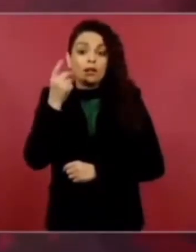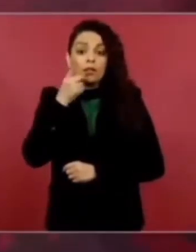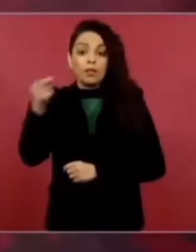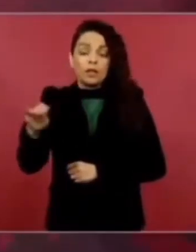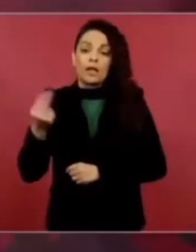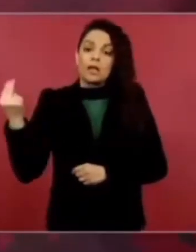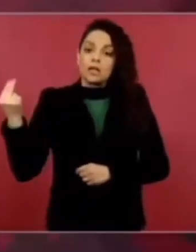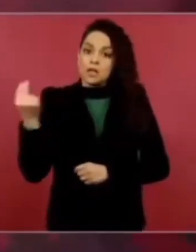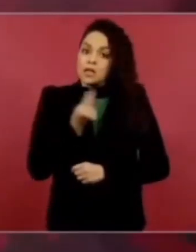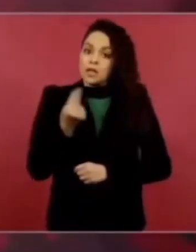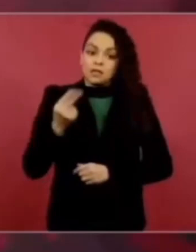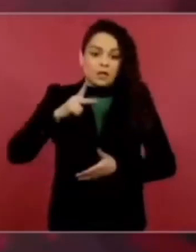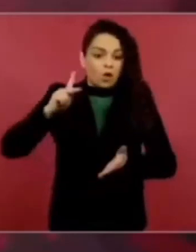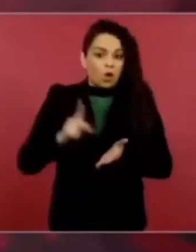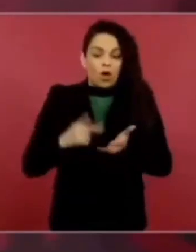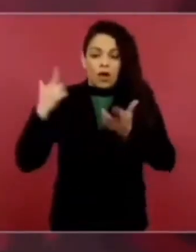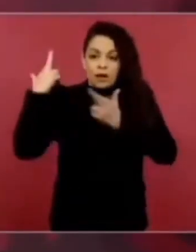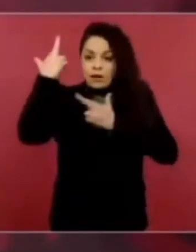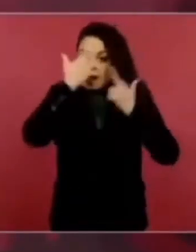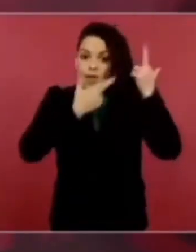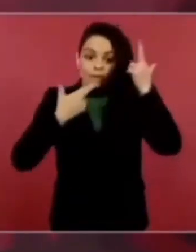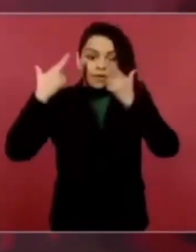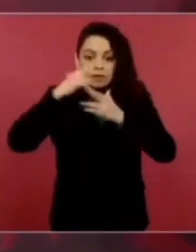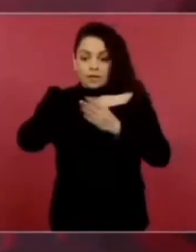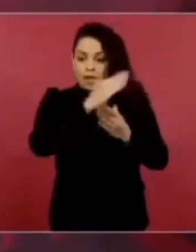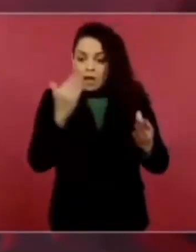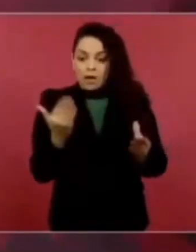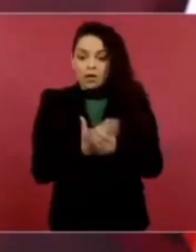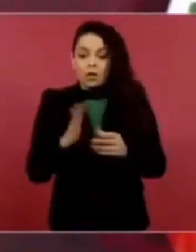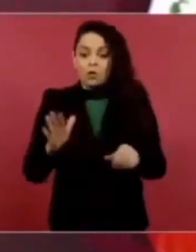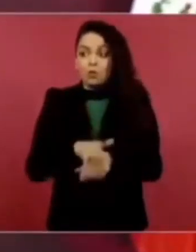porque en aquel tiempo se le había juzgado